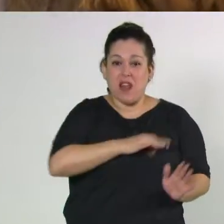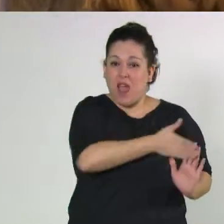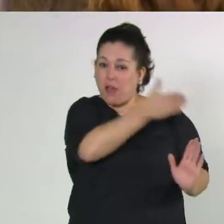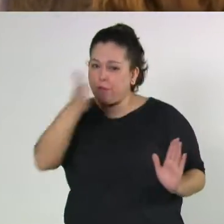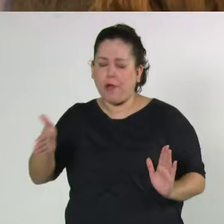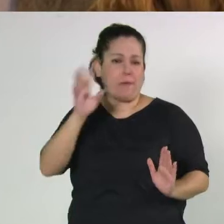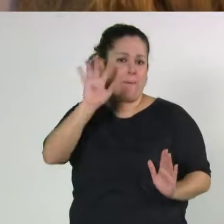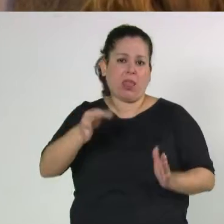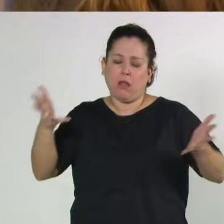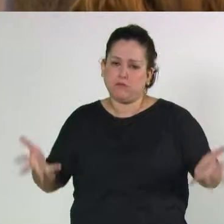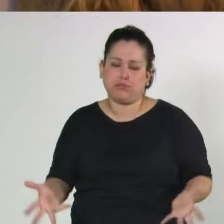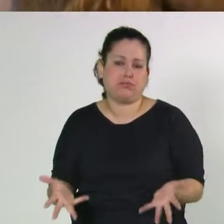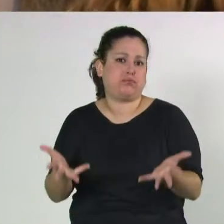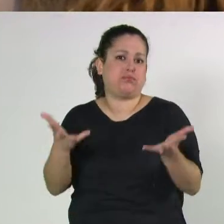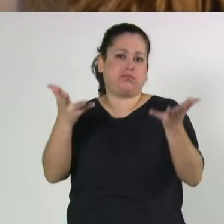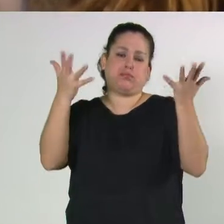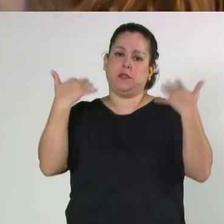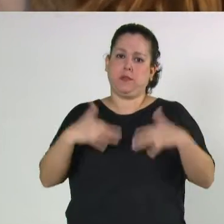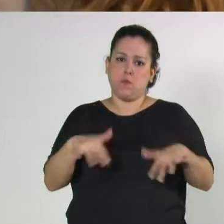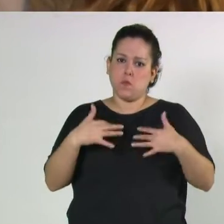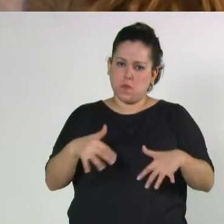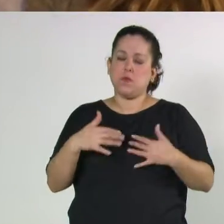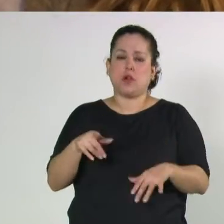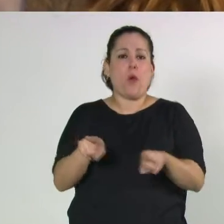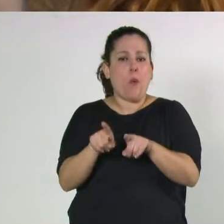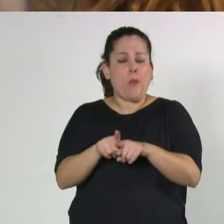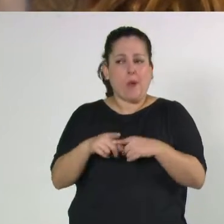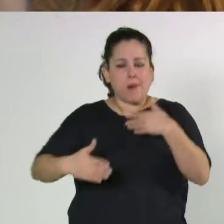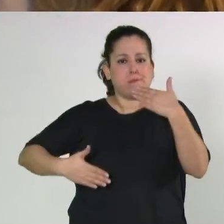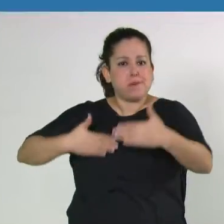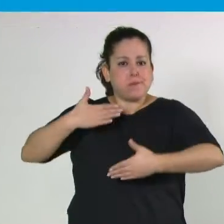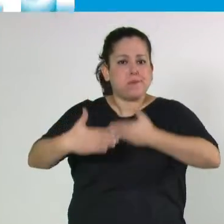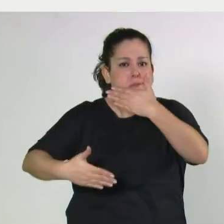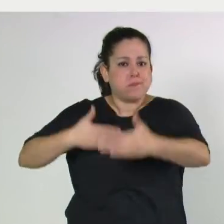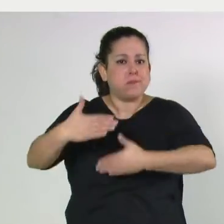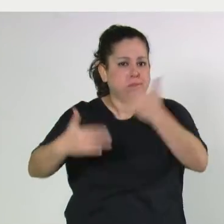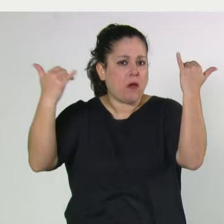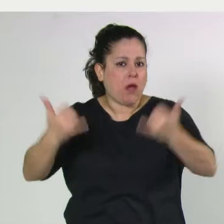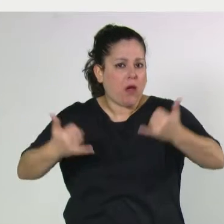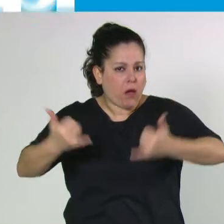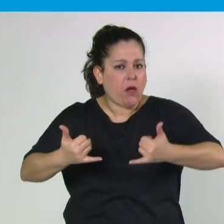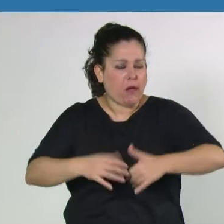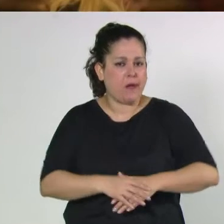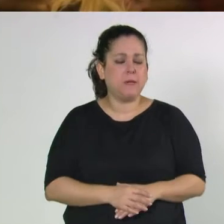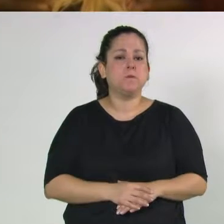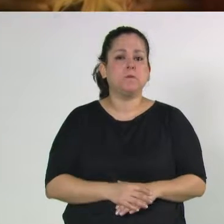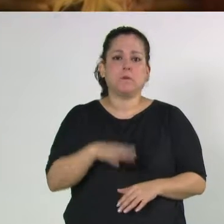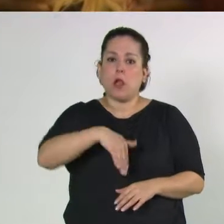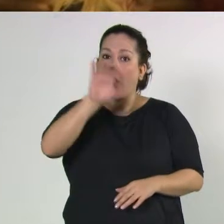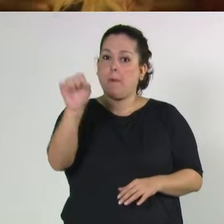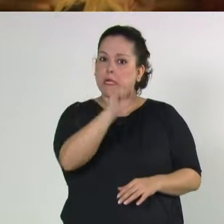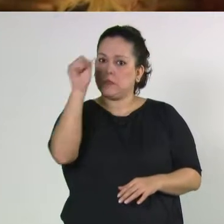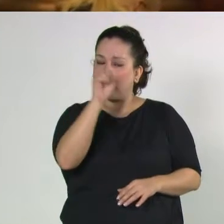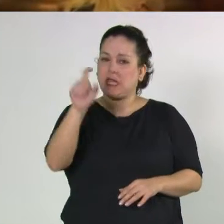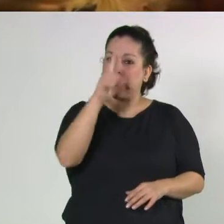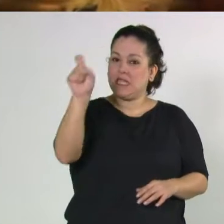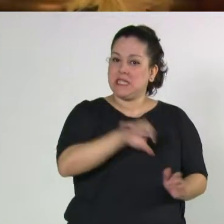crecimiento y un, digamos, sortear obstáculos, ¿no? Un desafío permanente. Lo más importante que hemos hecho